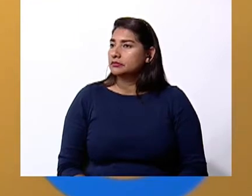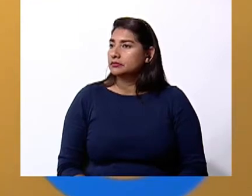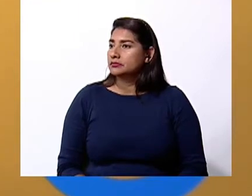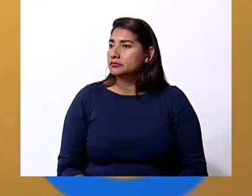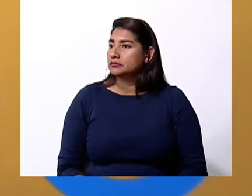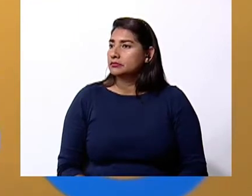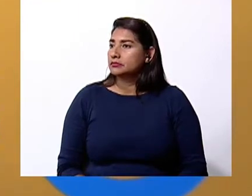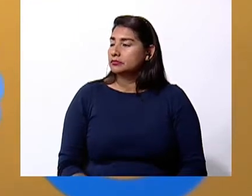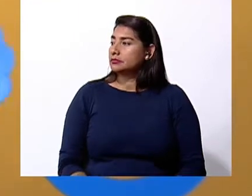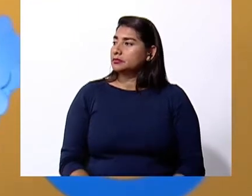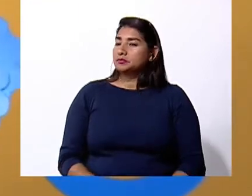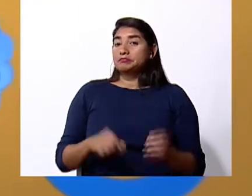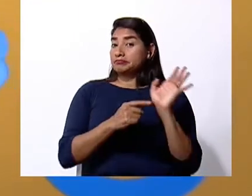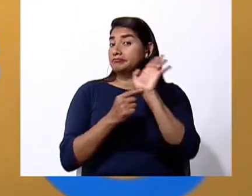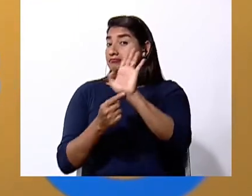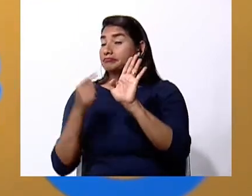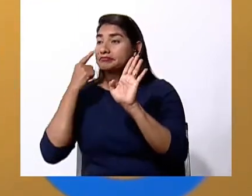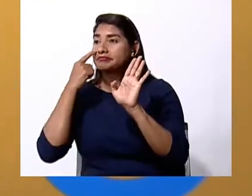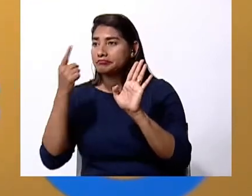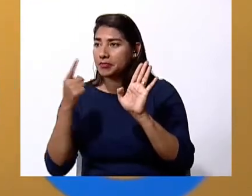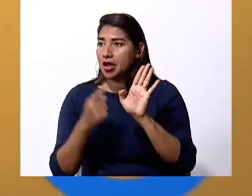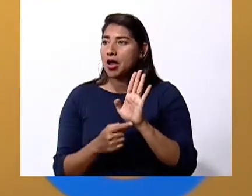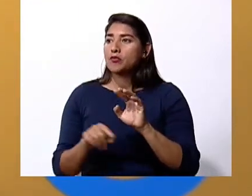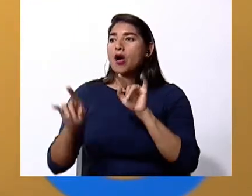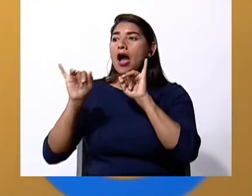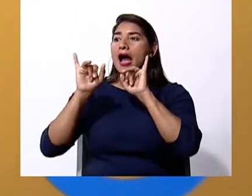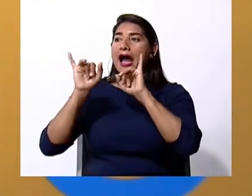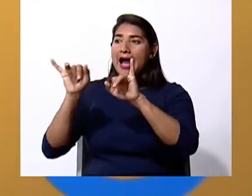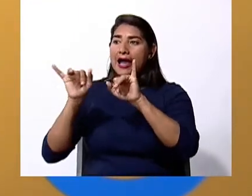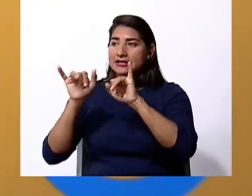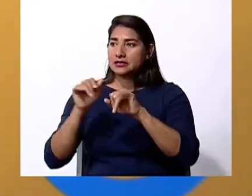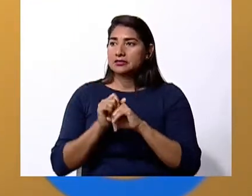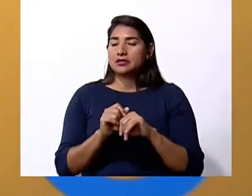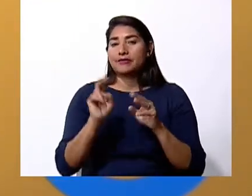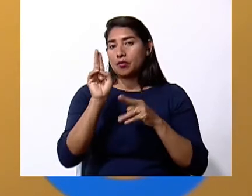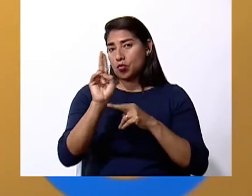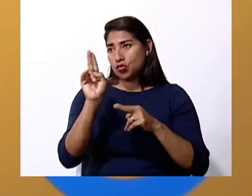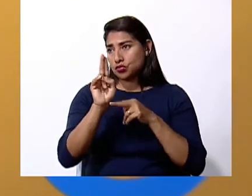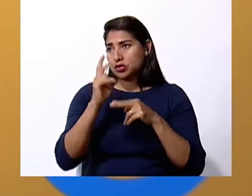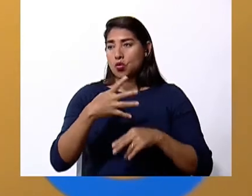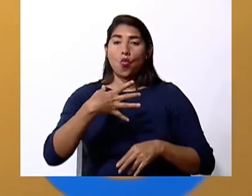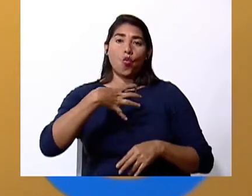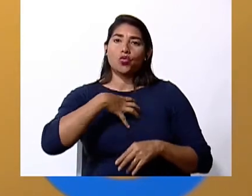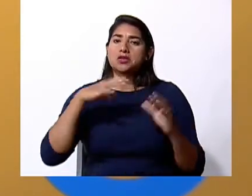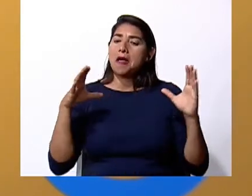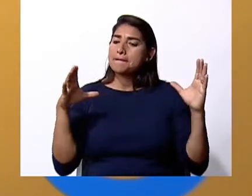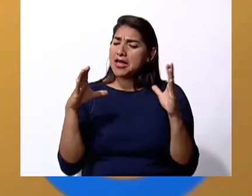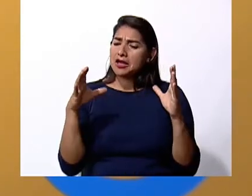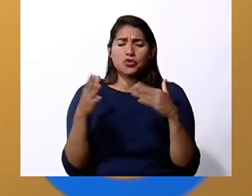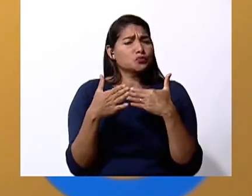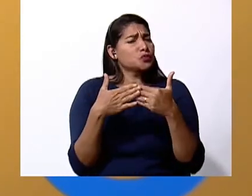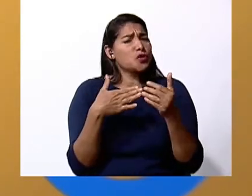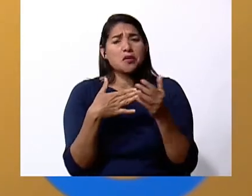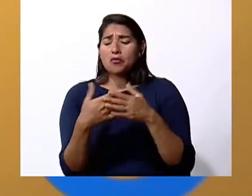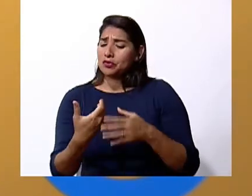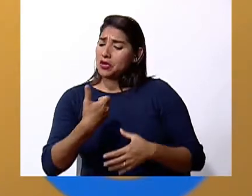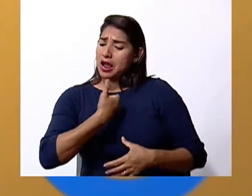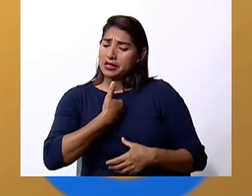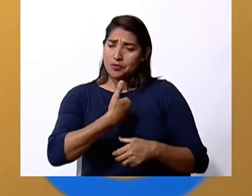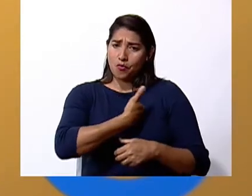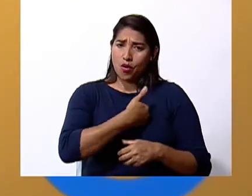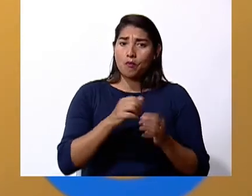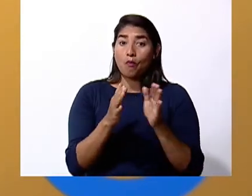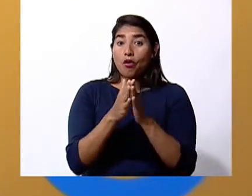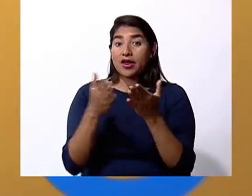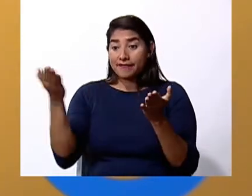Ya volví. Ven, así les va a quedar claro. El de ustedes es pequeñito porque lo tienen que pegar en el